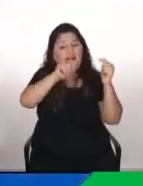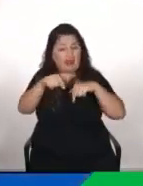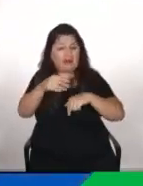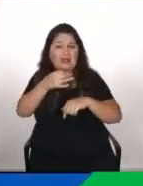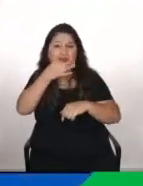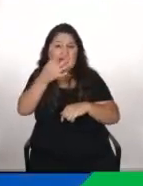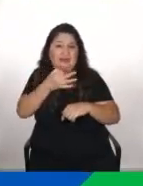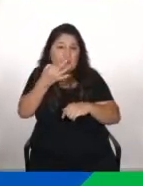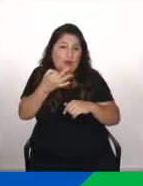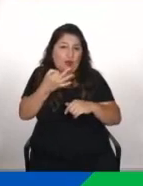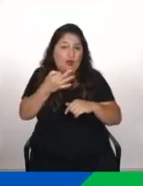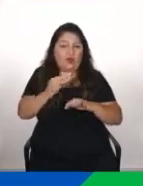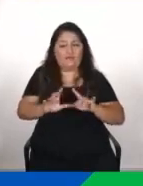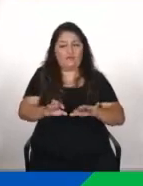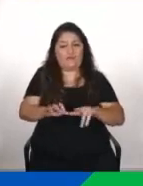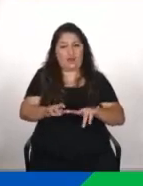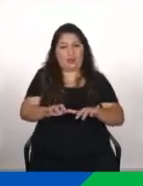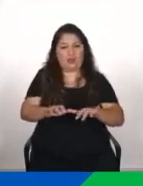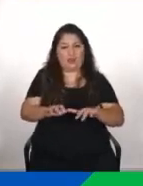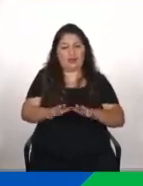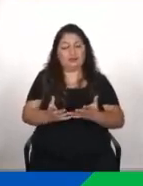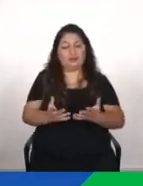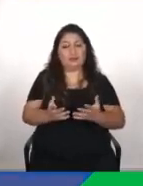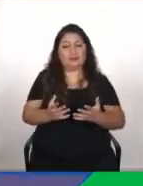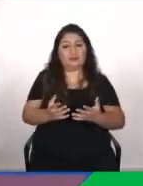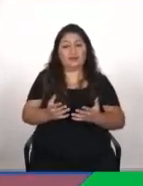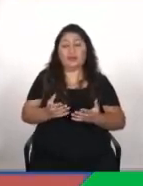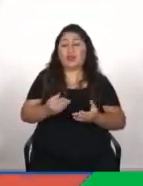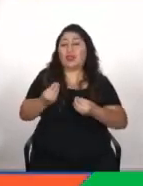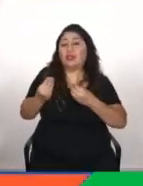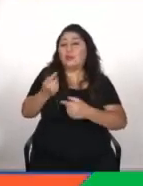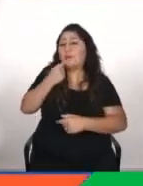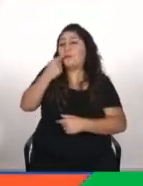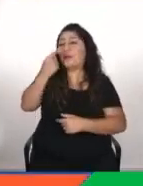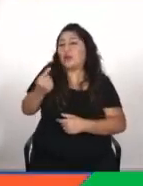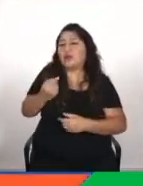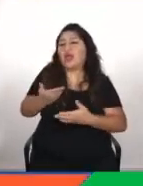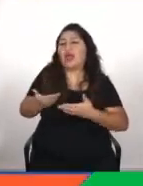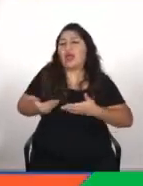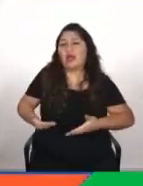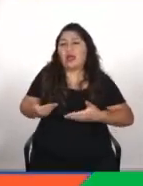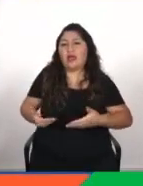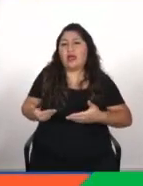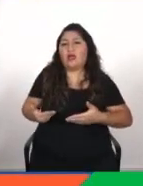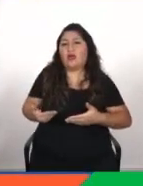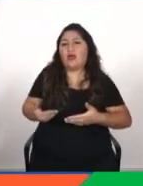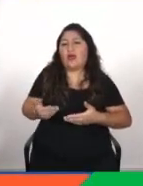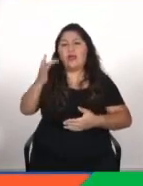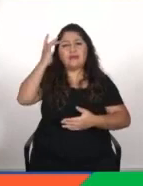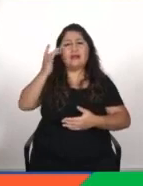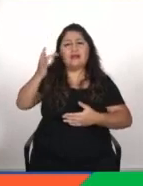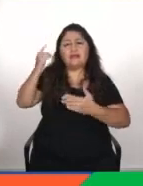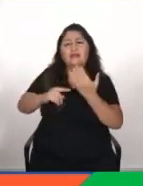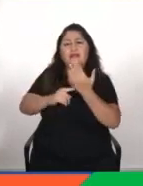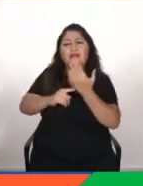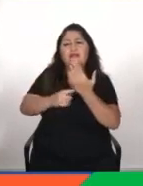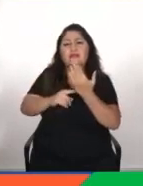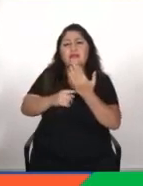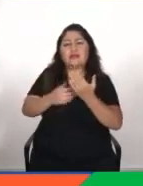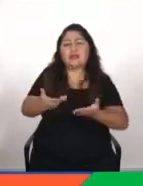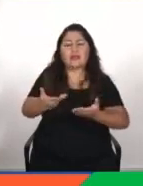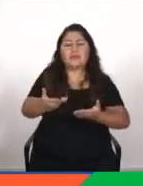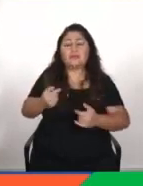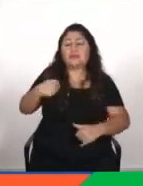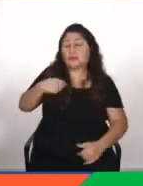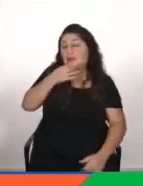a día Perfecto, ¿y en qué está ahora la inteligencia artificial? hay que decir que yo el canal de Dotses, del